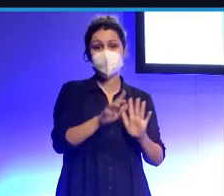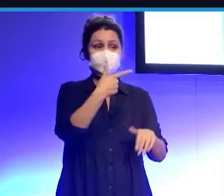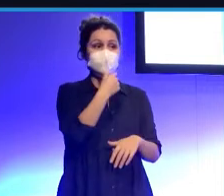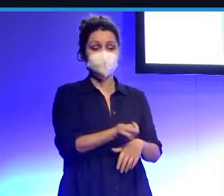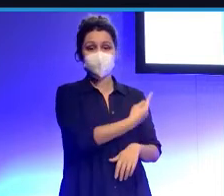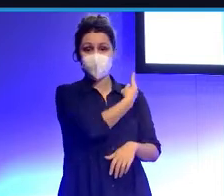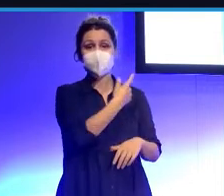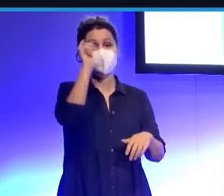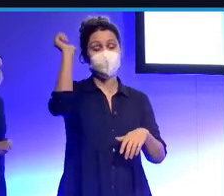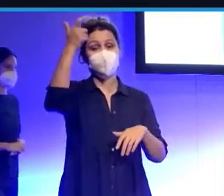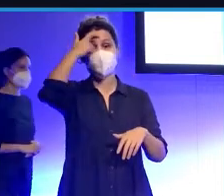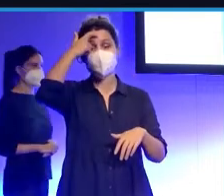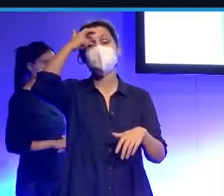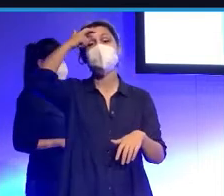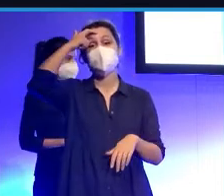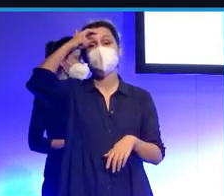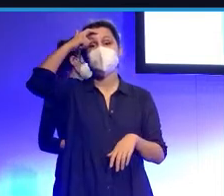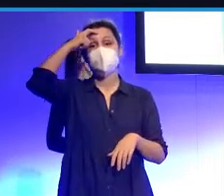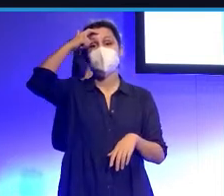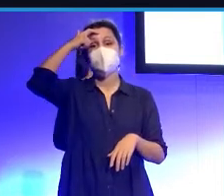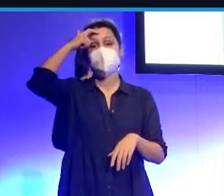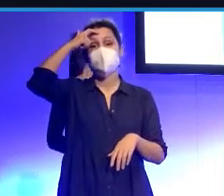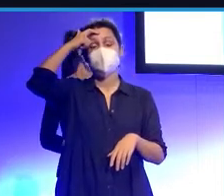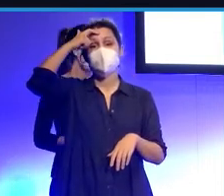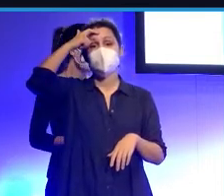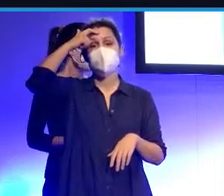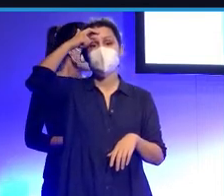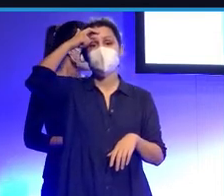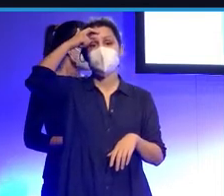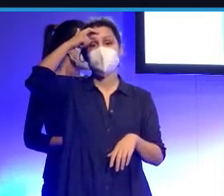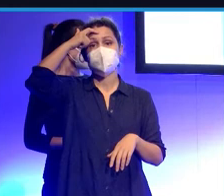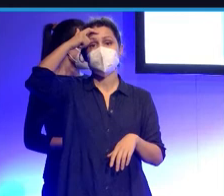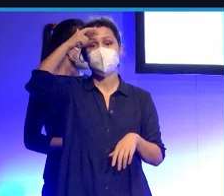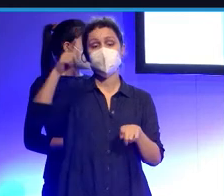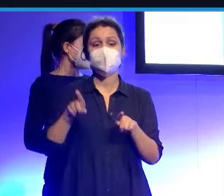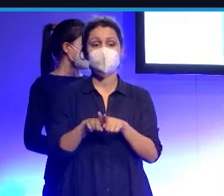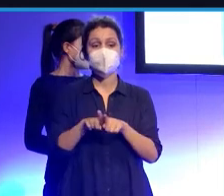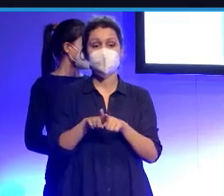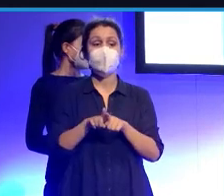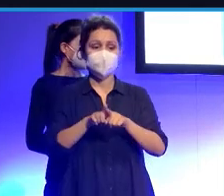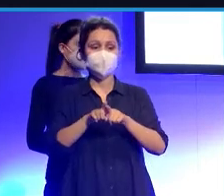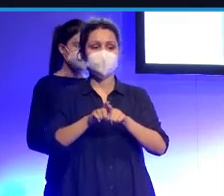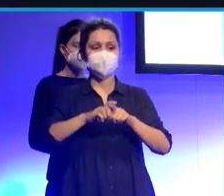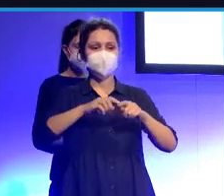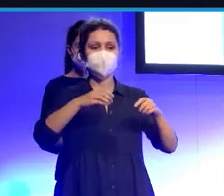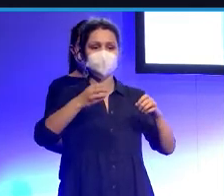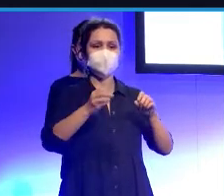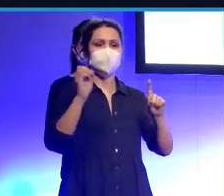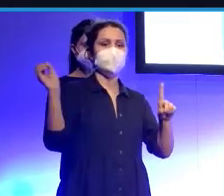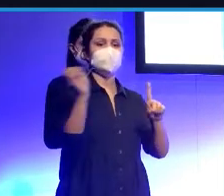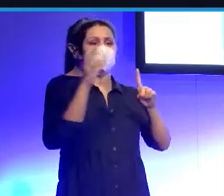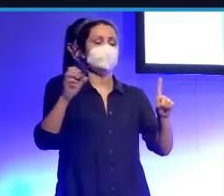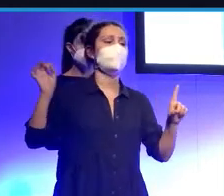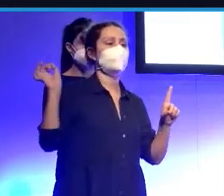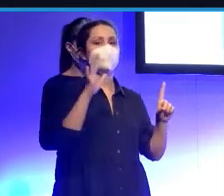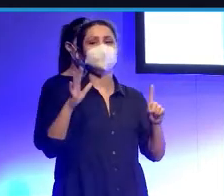realidad, que el concepto es que lo que mide goles esperados es la probabilidad de que un remate acabe en gol. Eso es muy